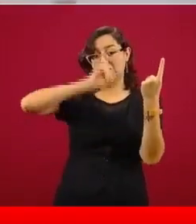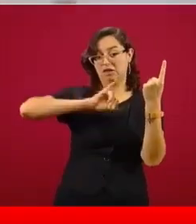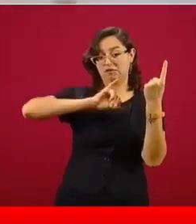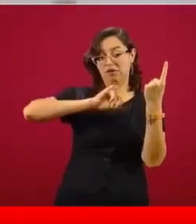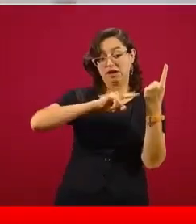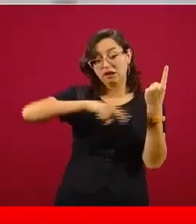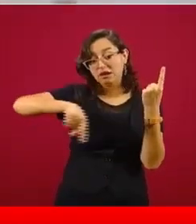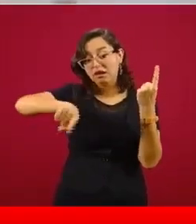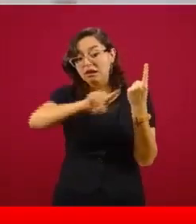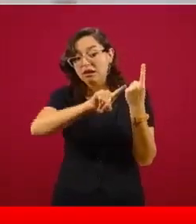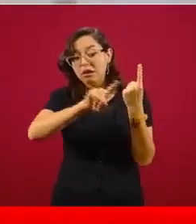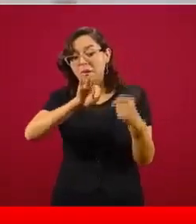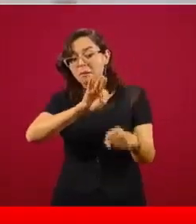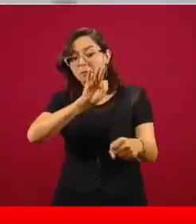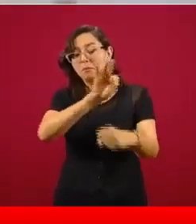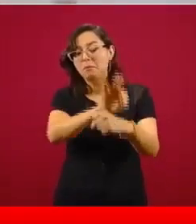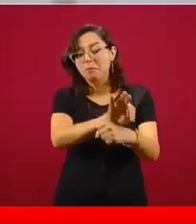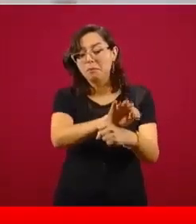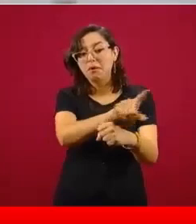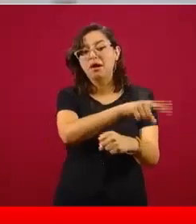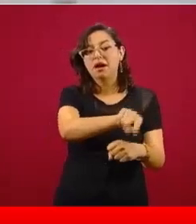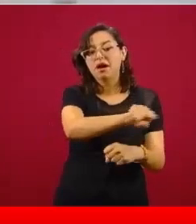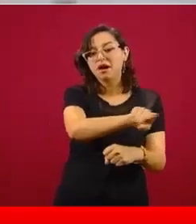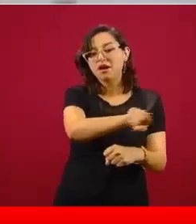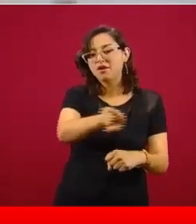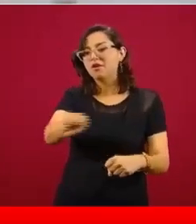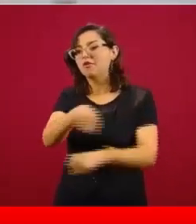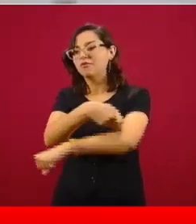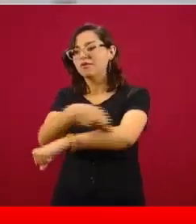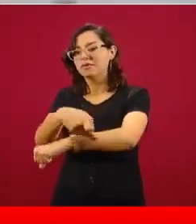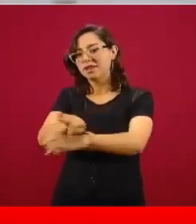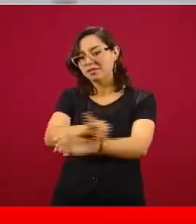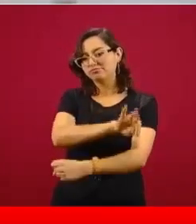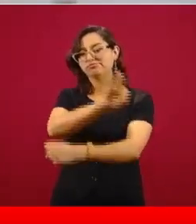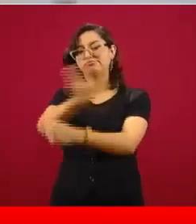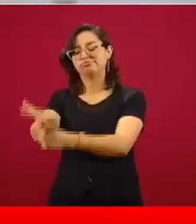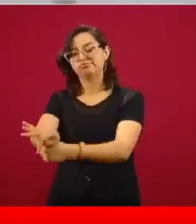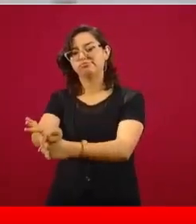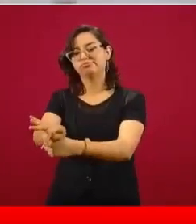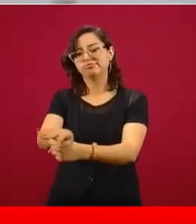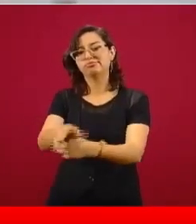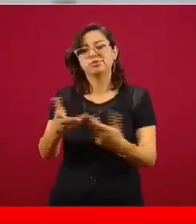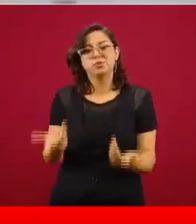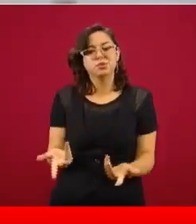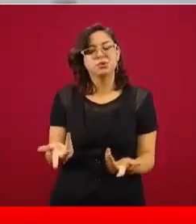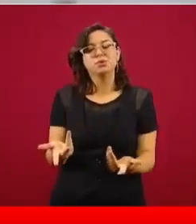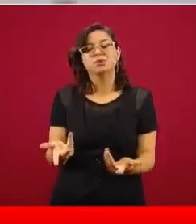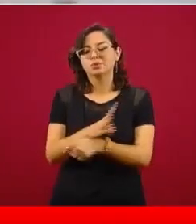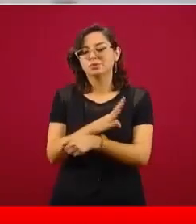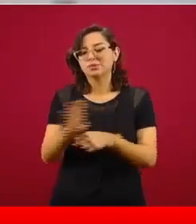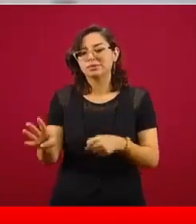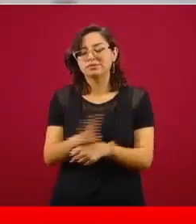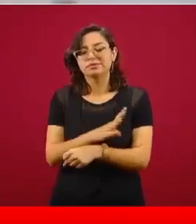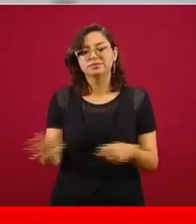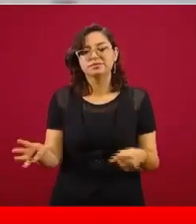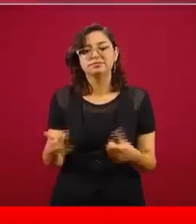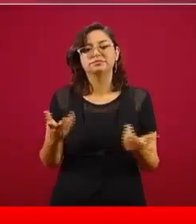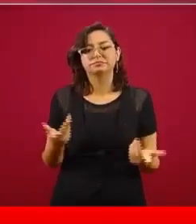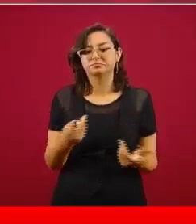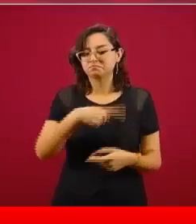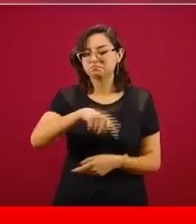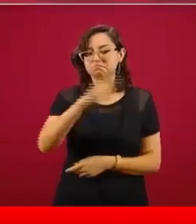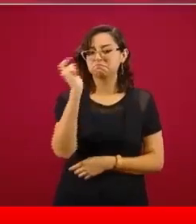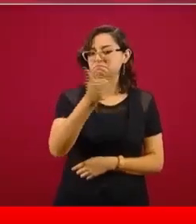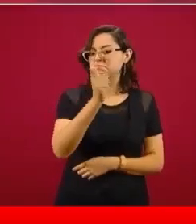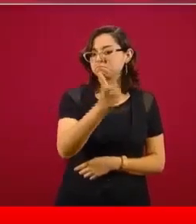hizo que los empleados protegieran a quienes dependen de ellos, a sus dependientes económicos, a sus beneficiarios. Estas personas siguen teniendo